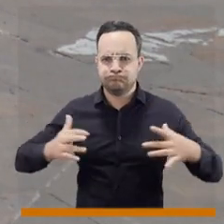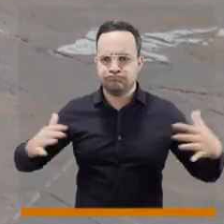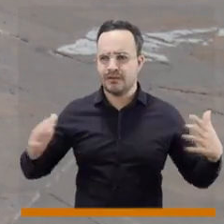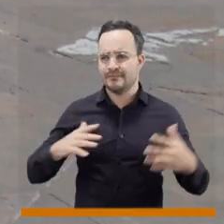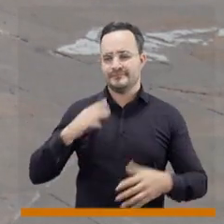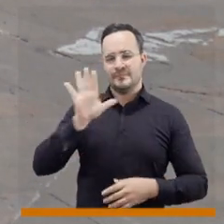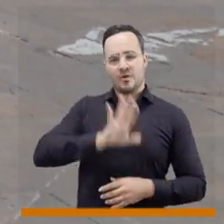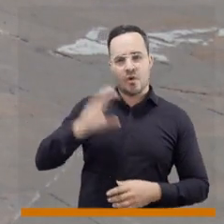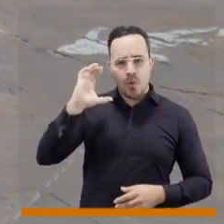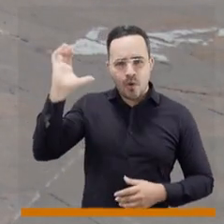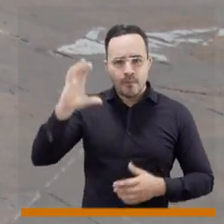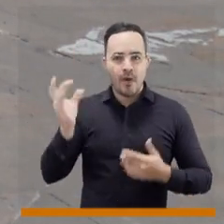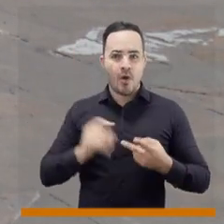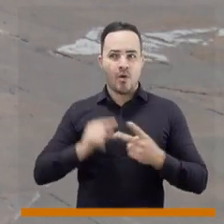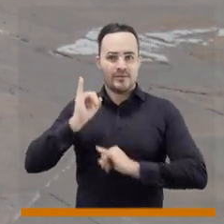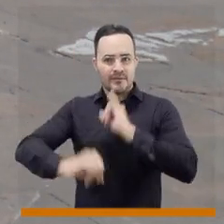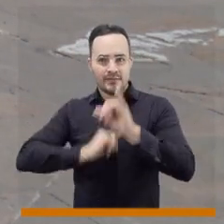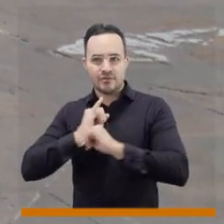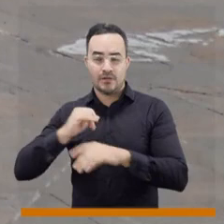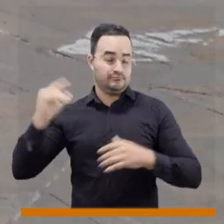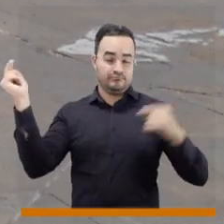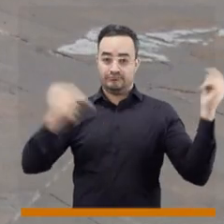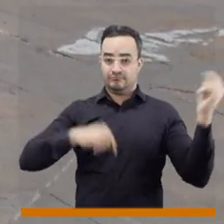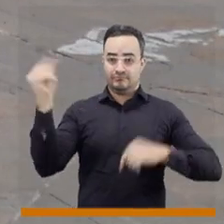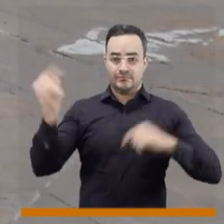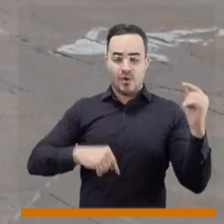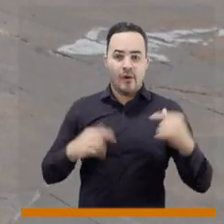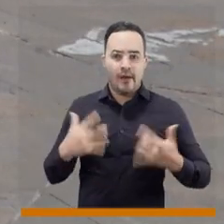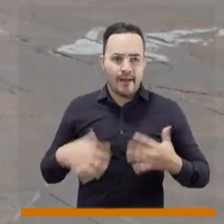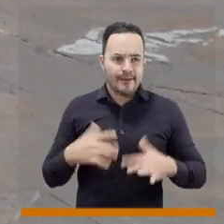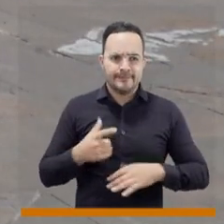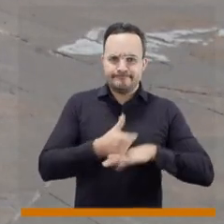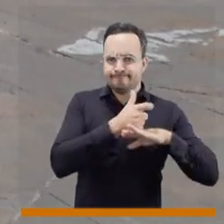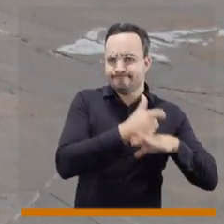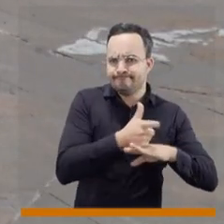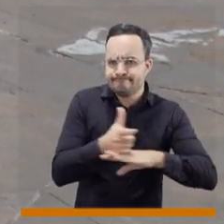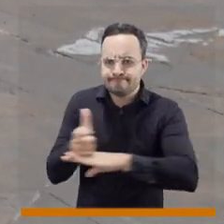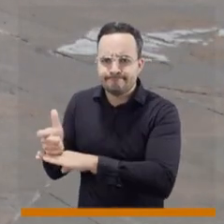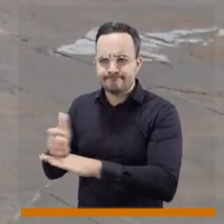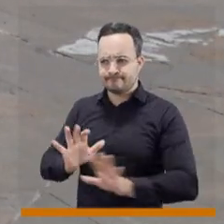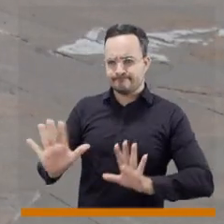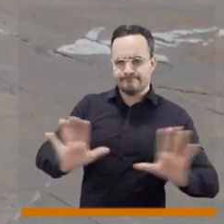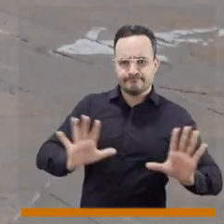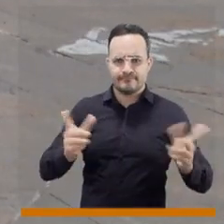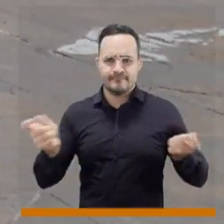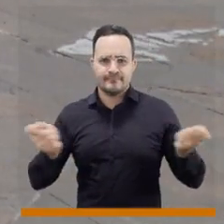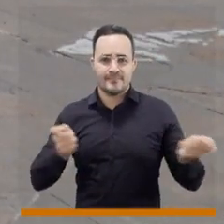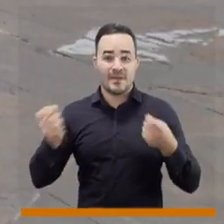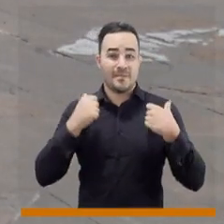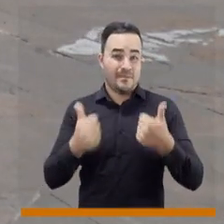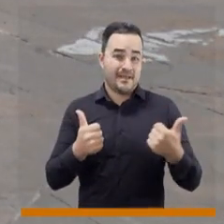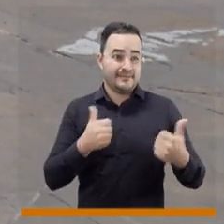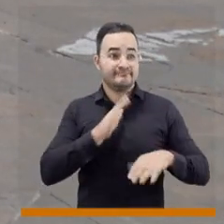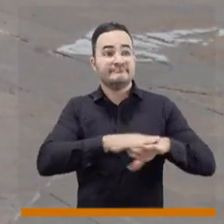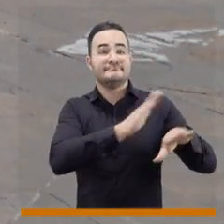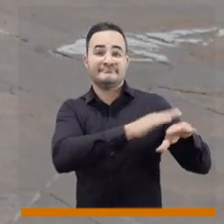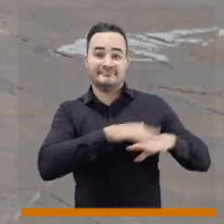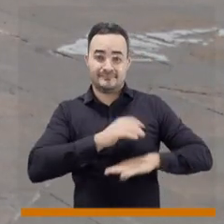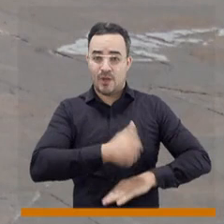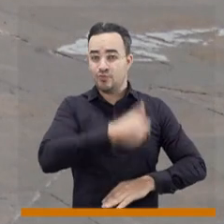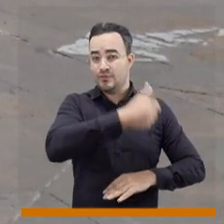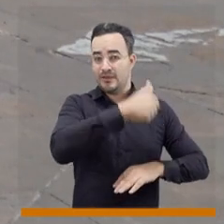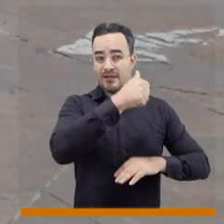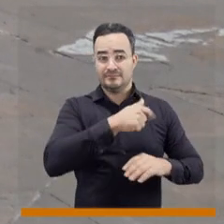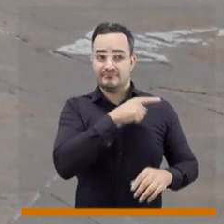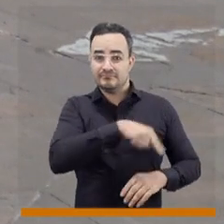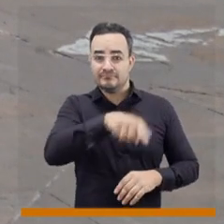visitantes nacionales e internacionales que obliga a reforzar los controles a todos los actores involucrados en